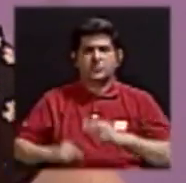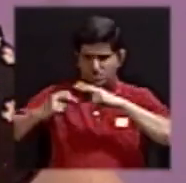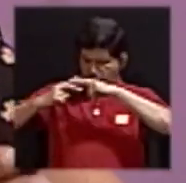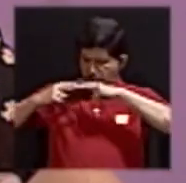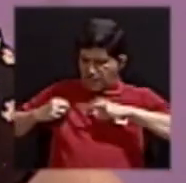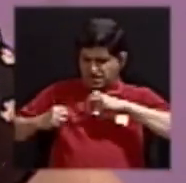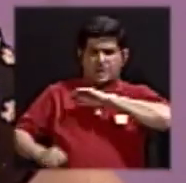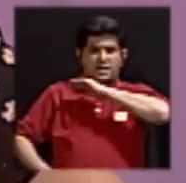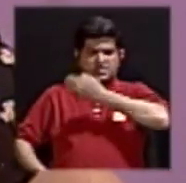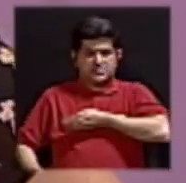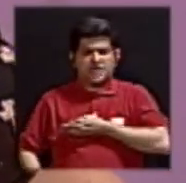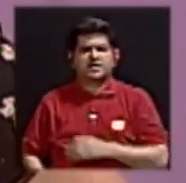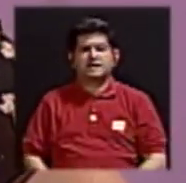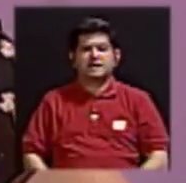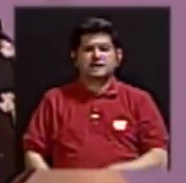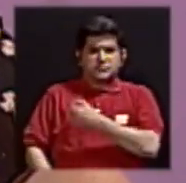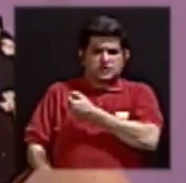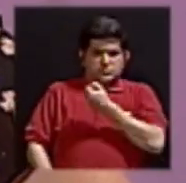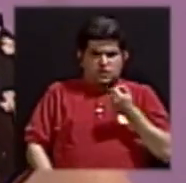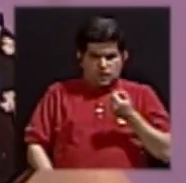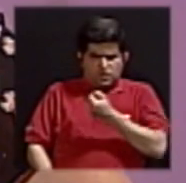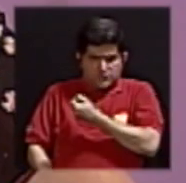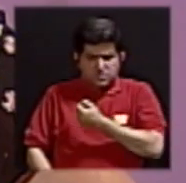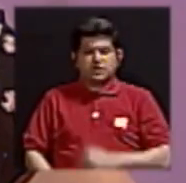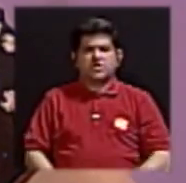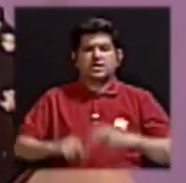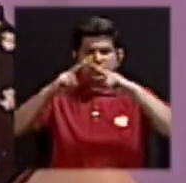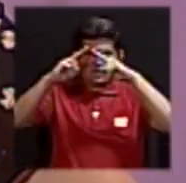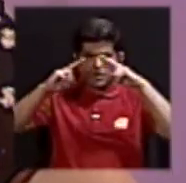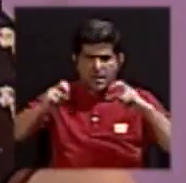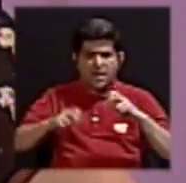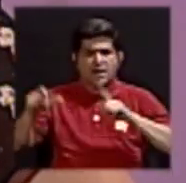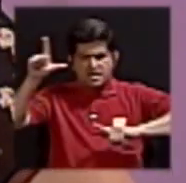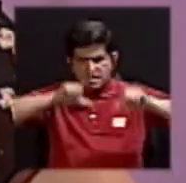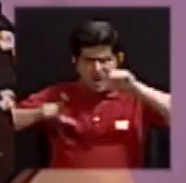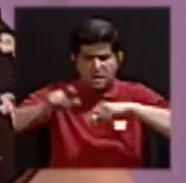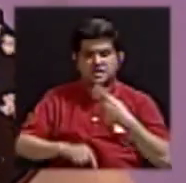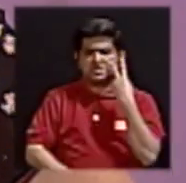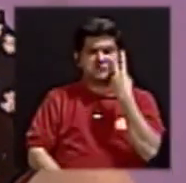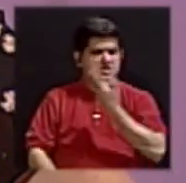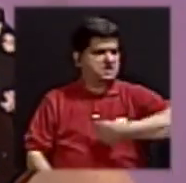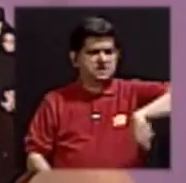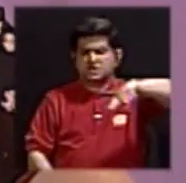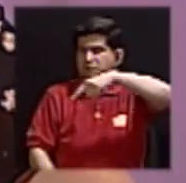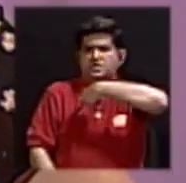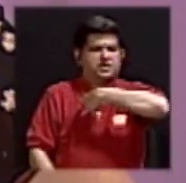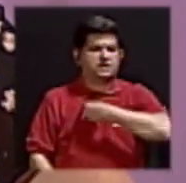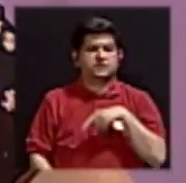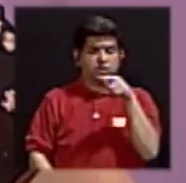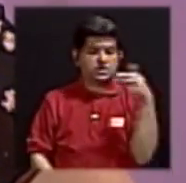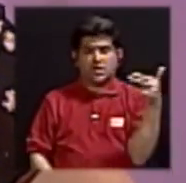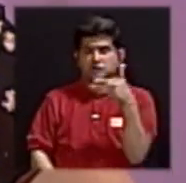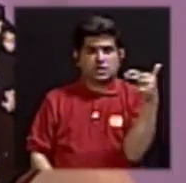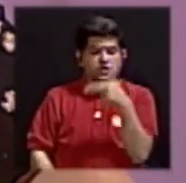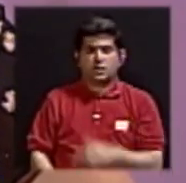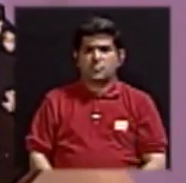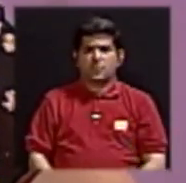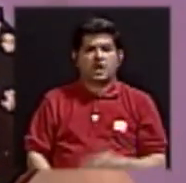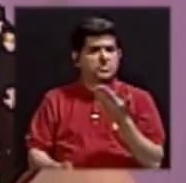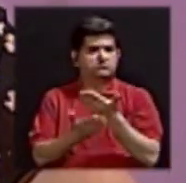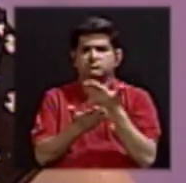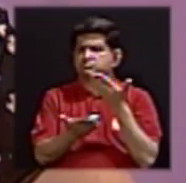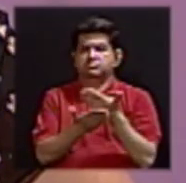ultrasonido, exámenes de laboratorio, pues en realidad no hemos visto que estas hormonas, no se ha